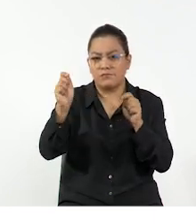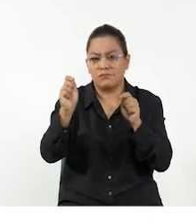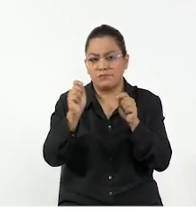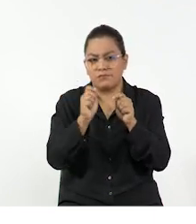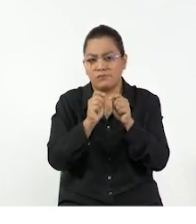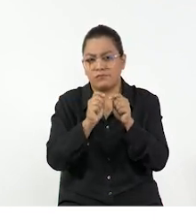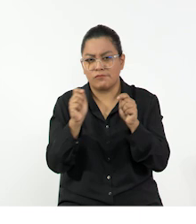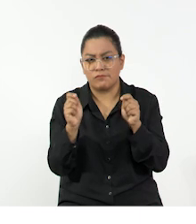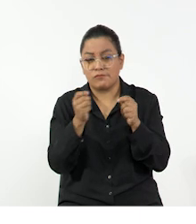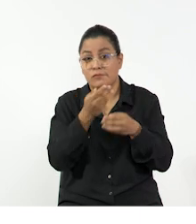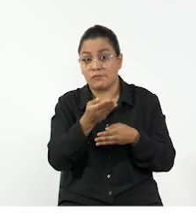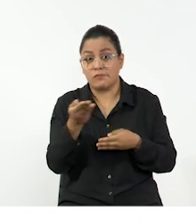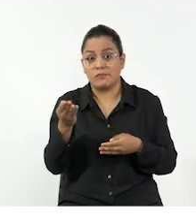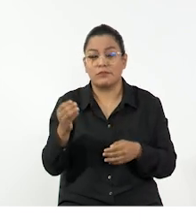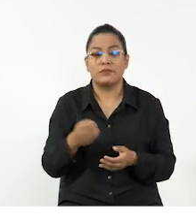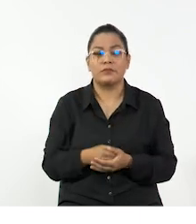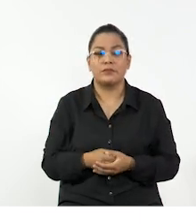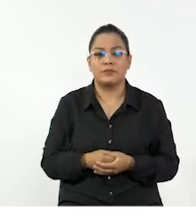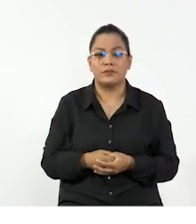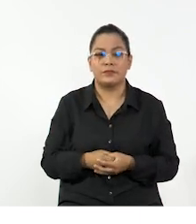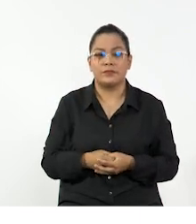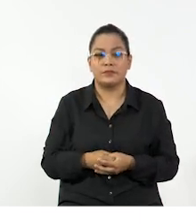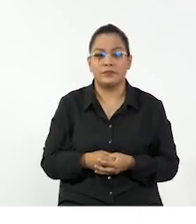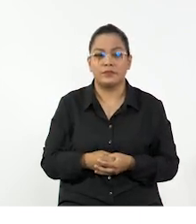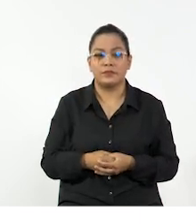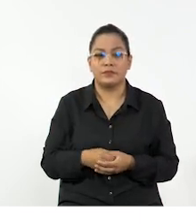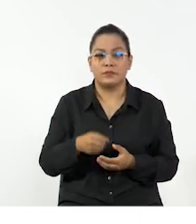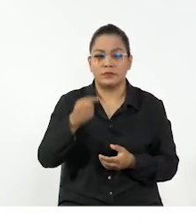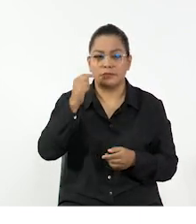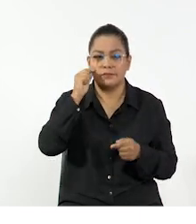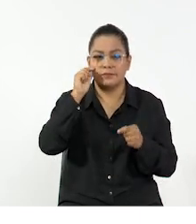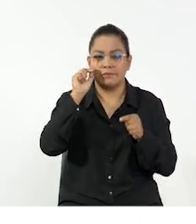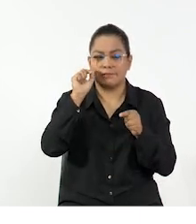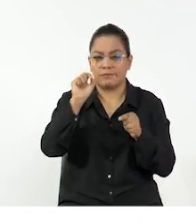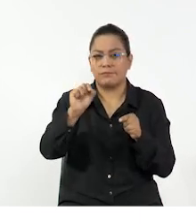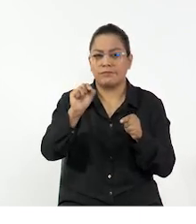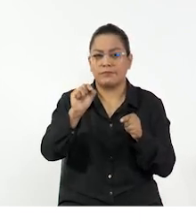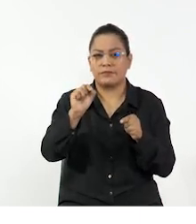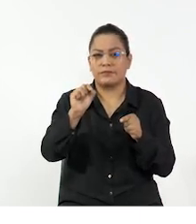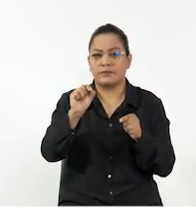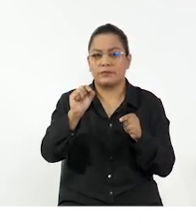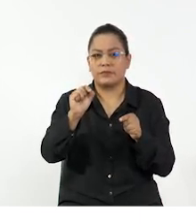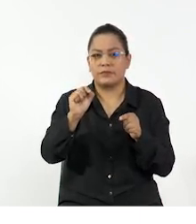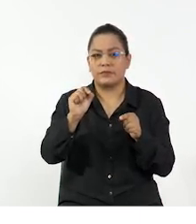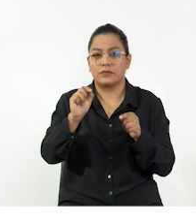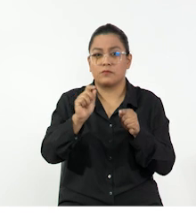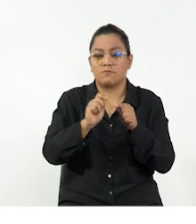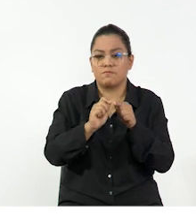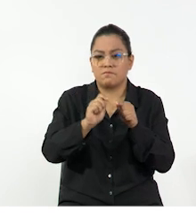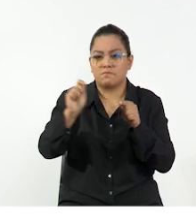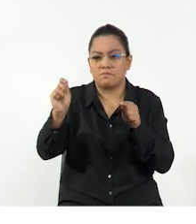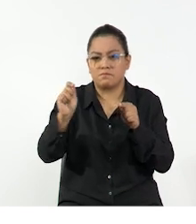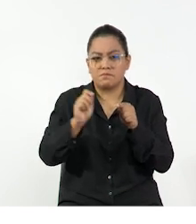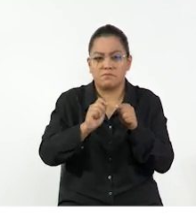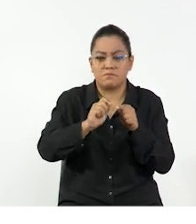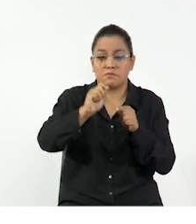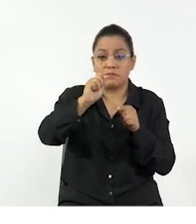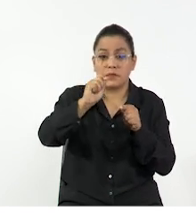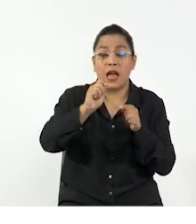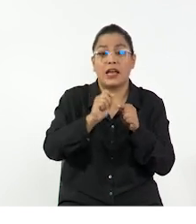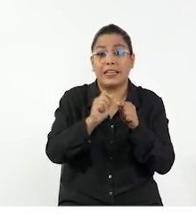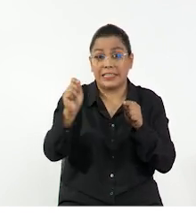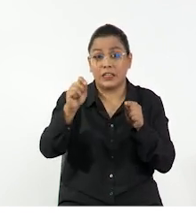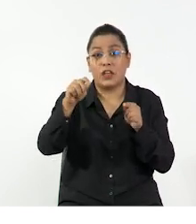con cierto ángulo con respecto al objeto que queremos hacer girar. Este giro va a darse en la